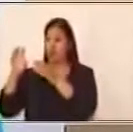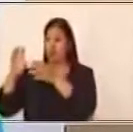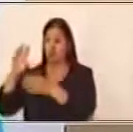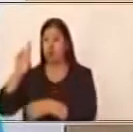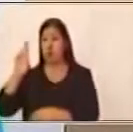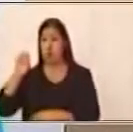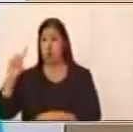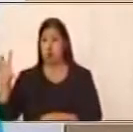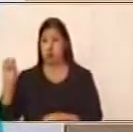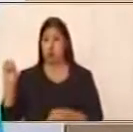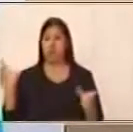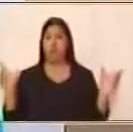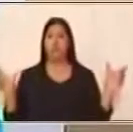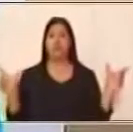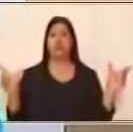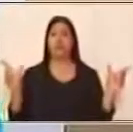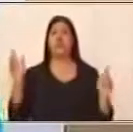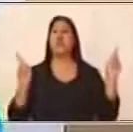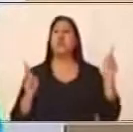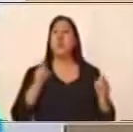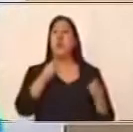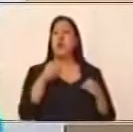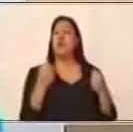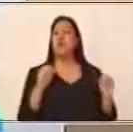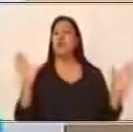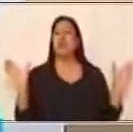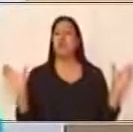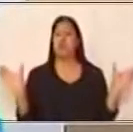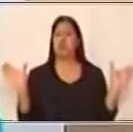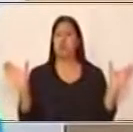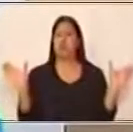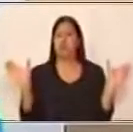utilizarías para unirlas? Pensemos, por favor.